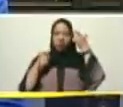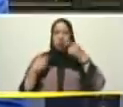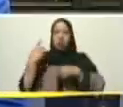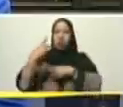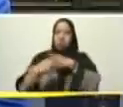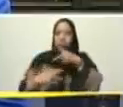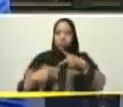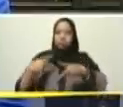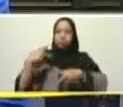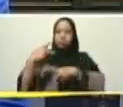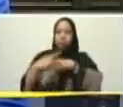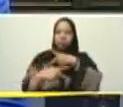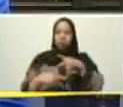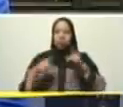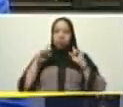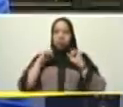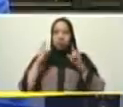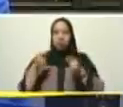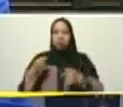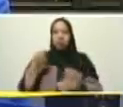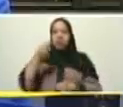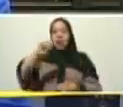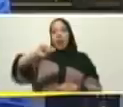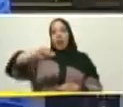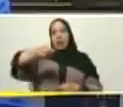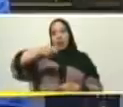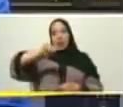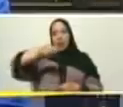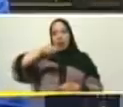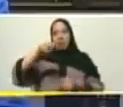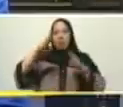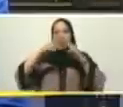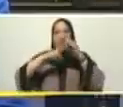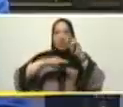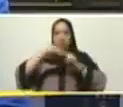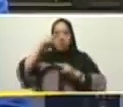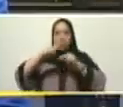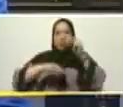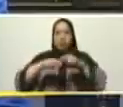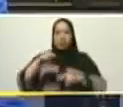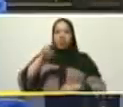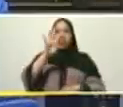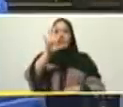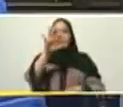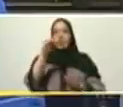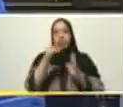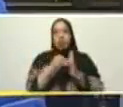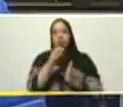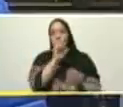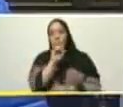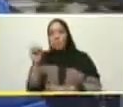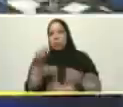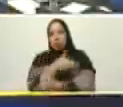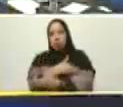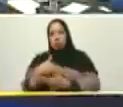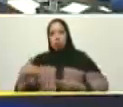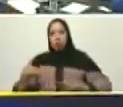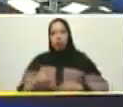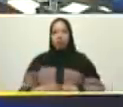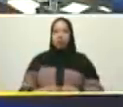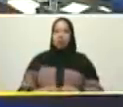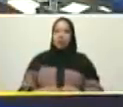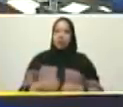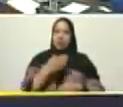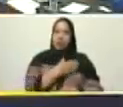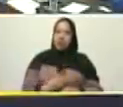transitando entregaré la llave de la vivienda cinco millones de la gran misión vivienda